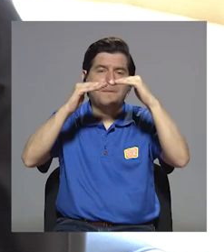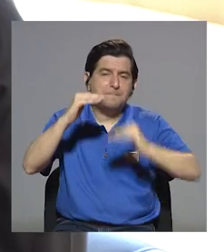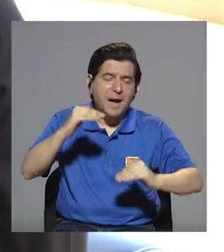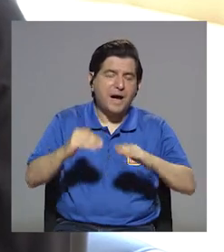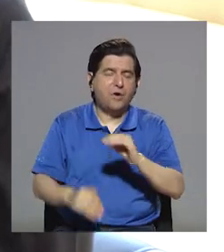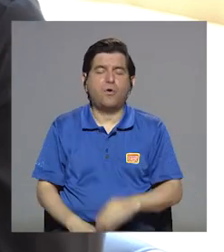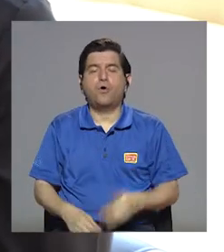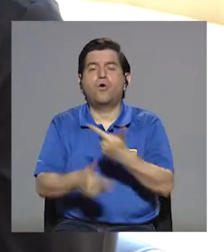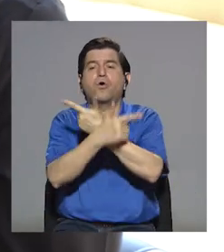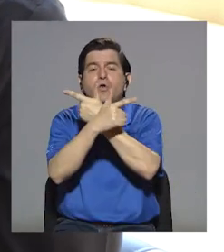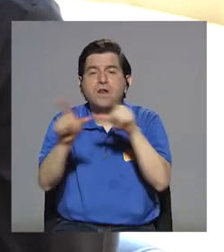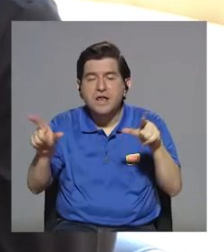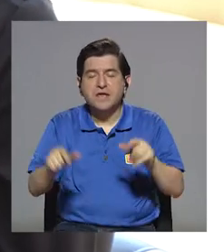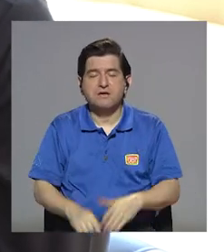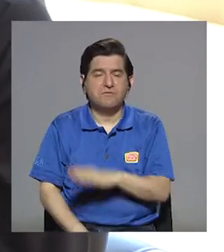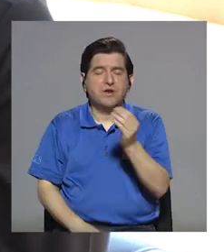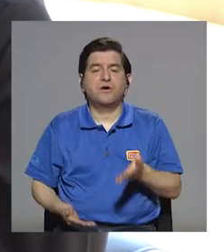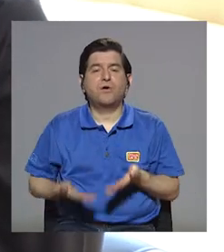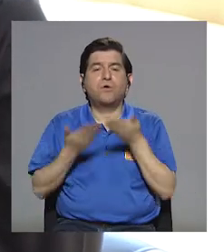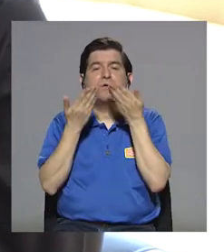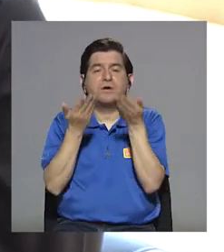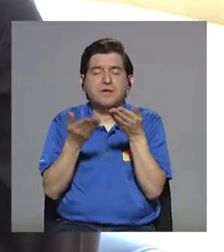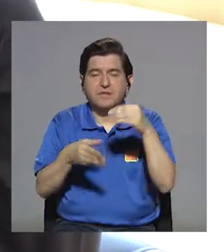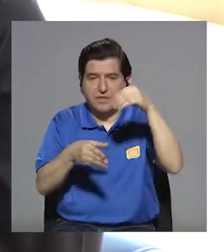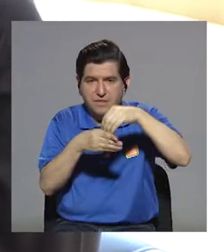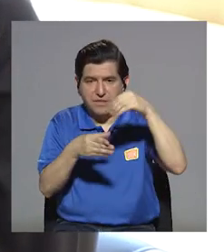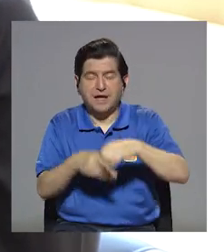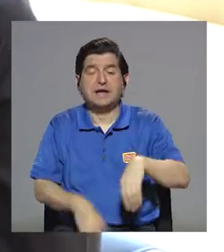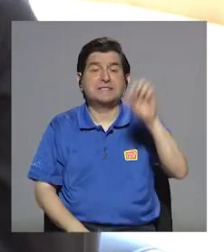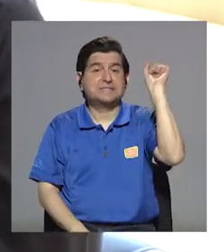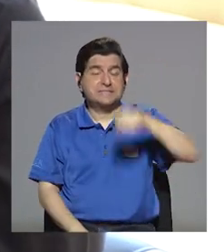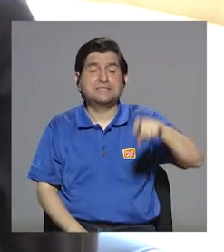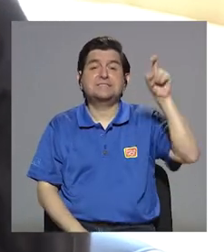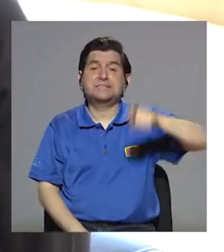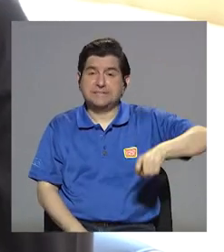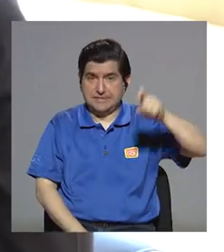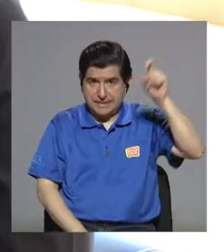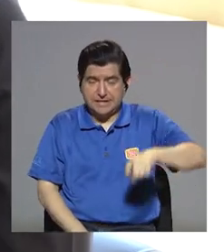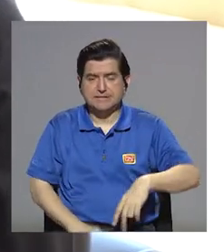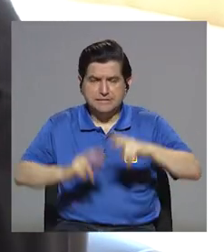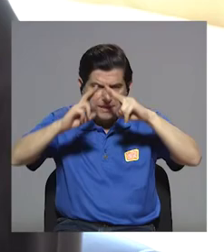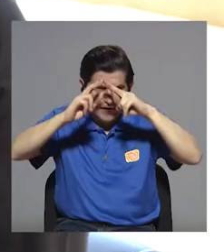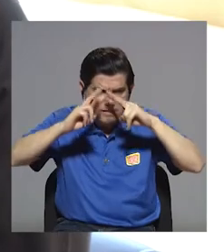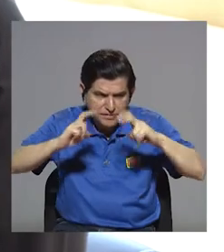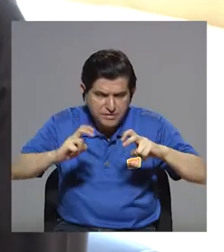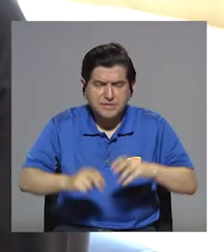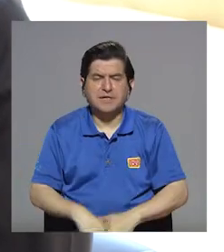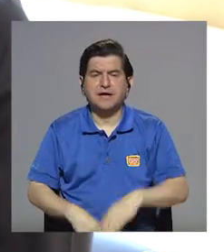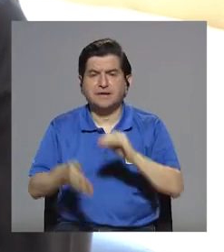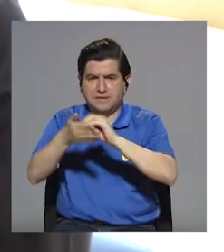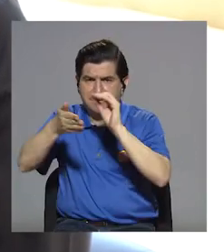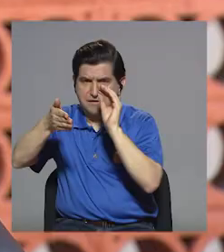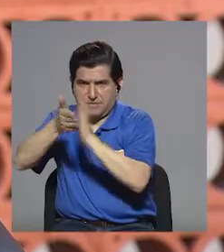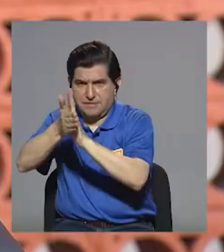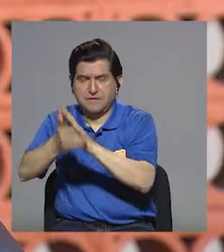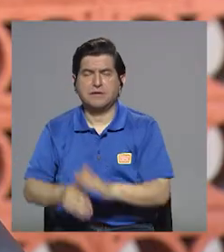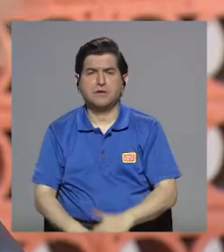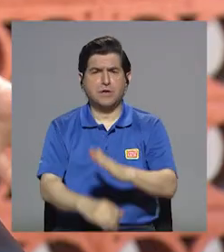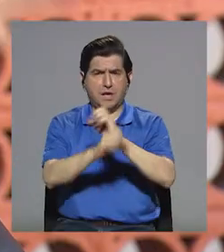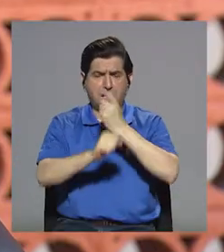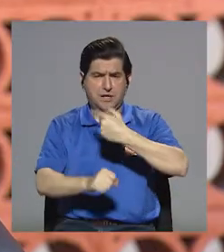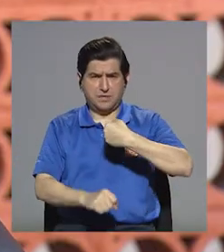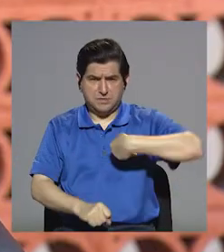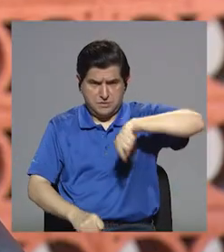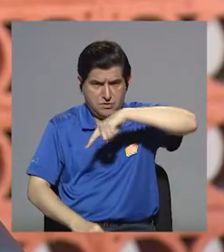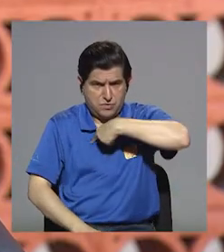en fuente de alguno de los componentes, ahí sí es necesario revisar el etiquetado nutricional. Para estar